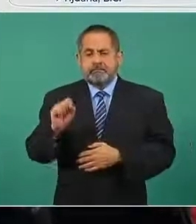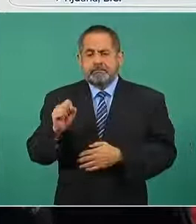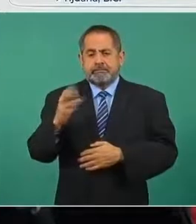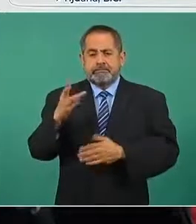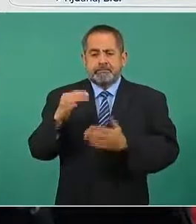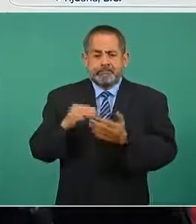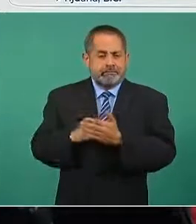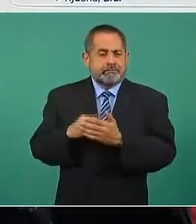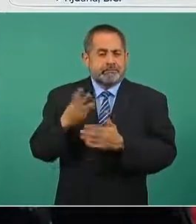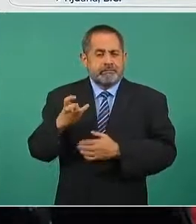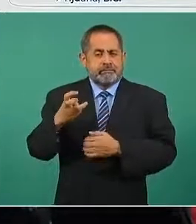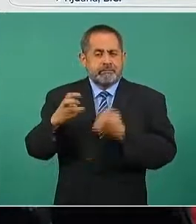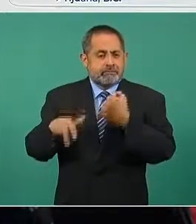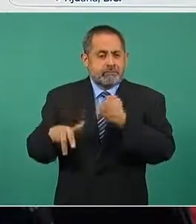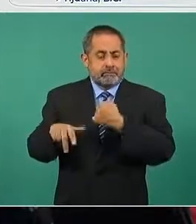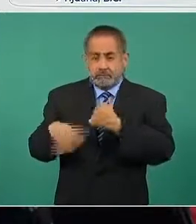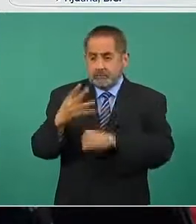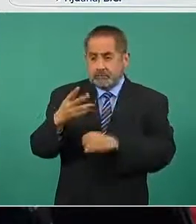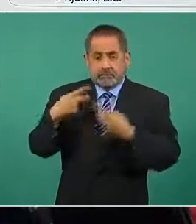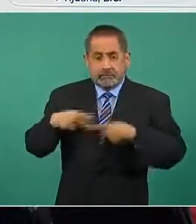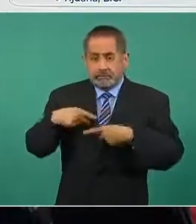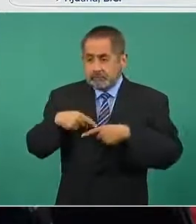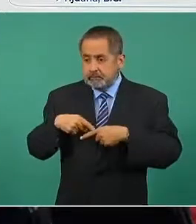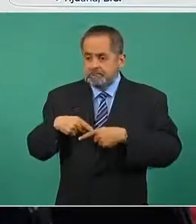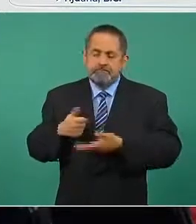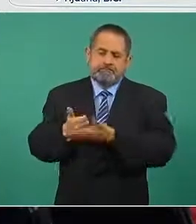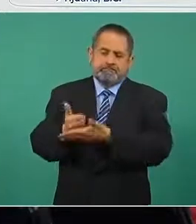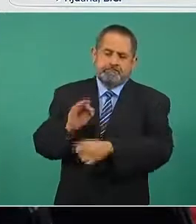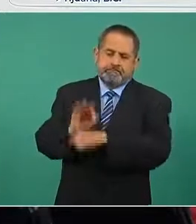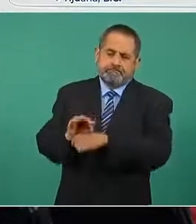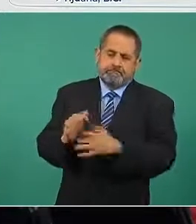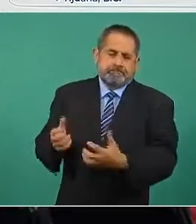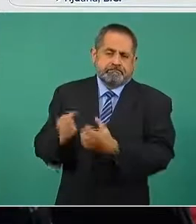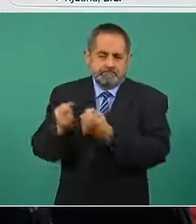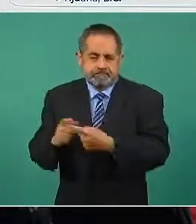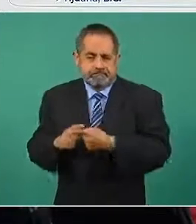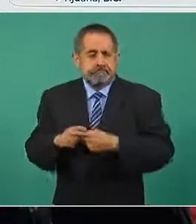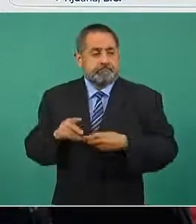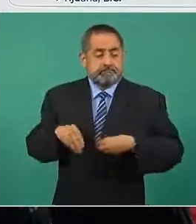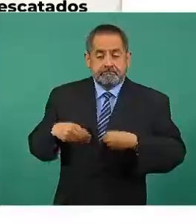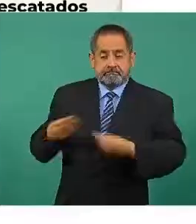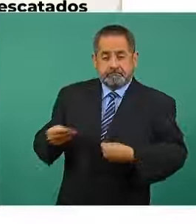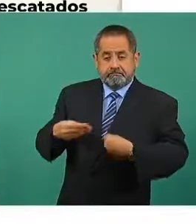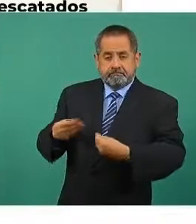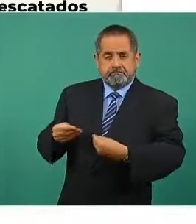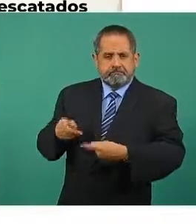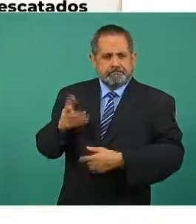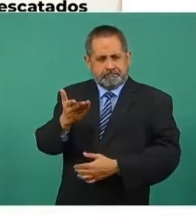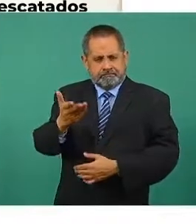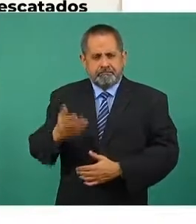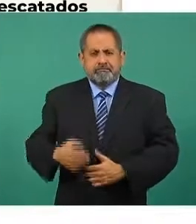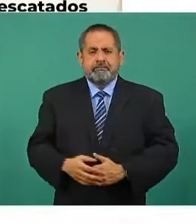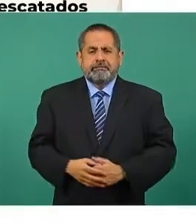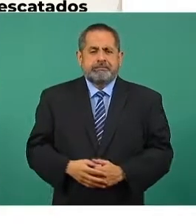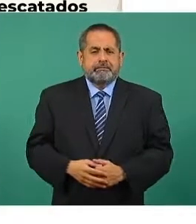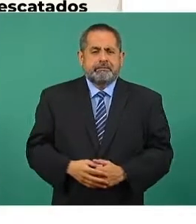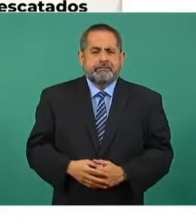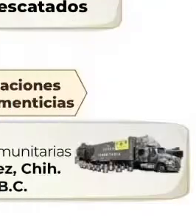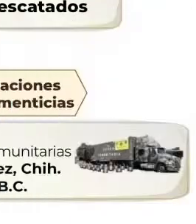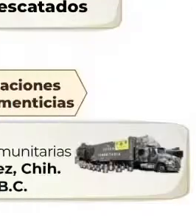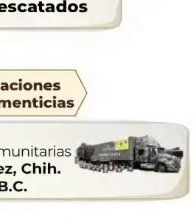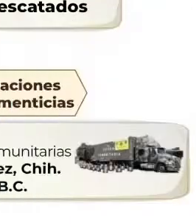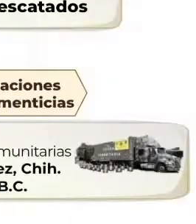614 migrantes se les proporcionaron a los migrantes que tenemos en Ciudad